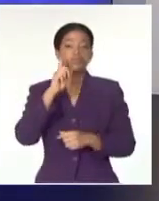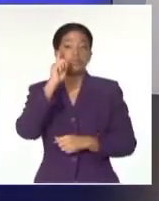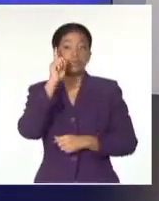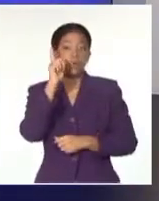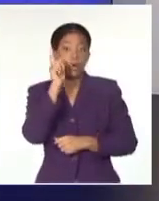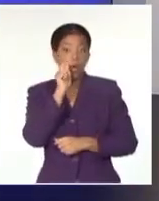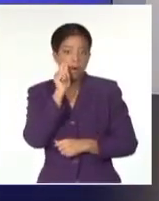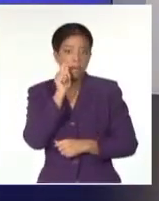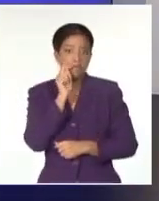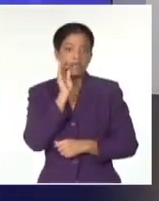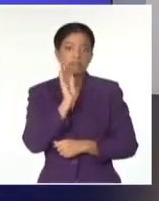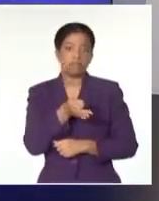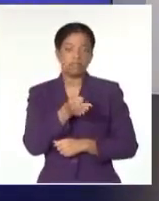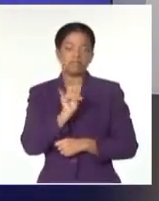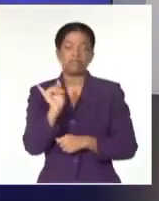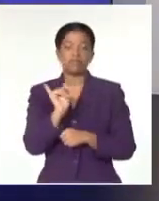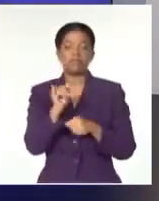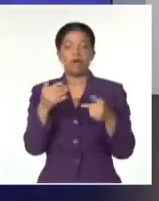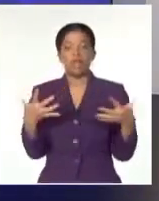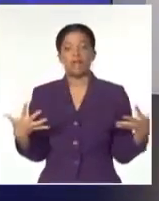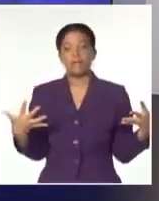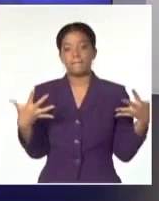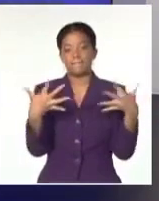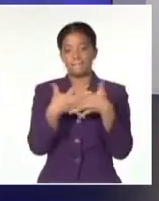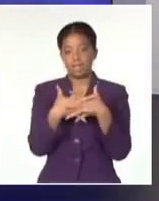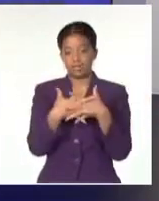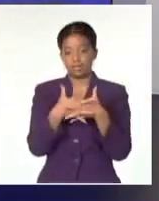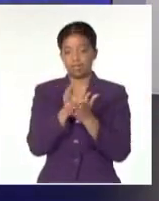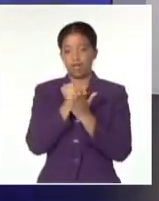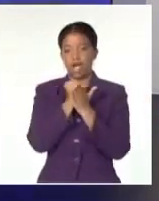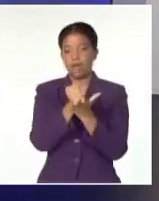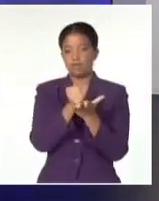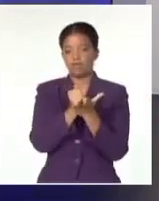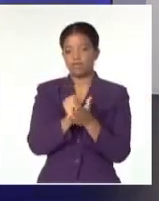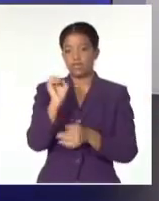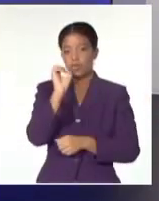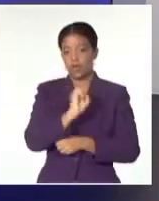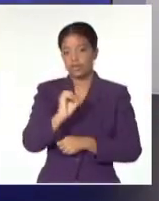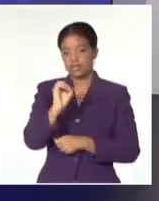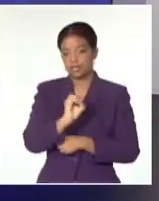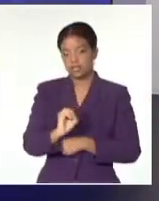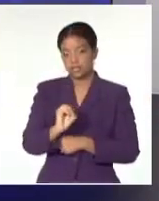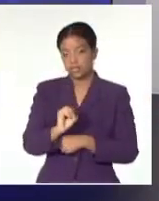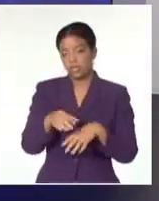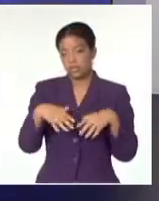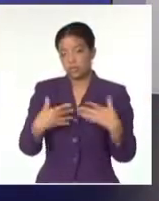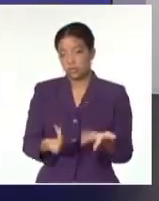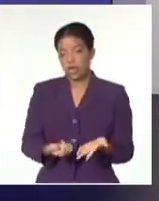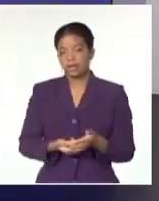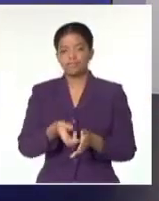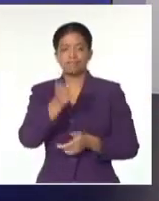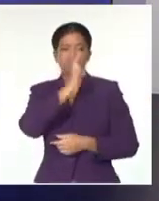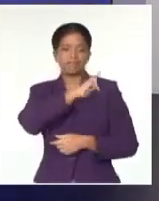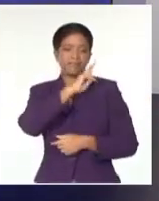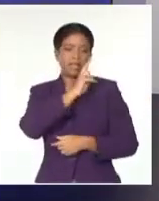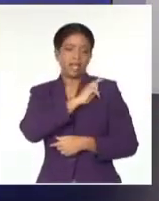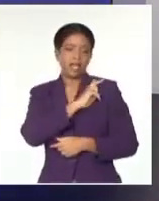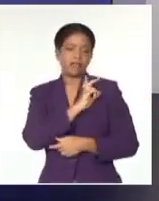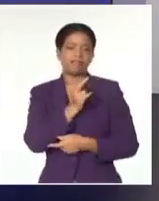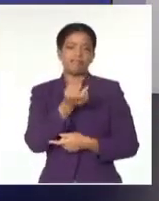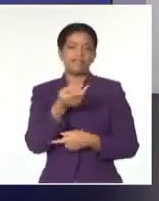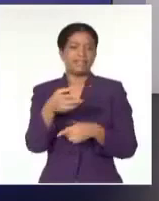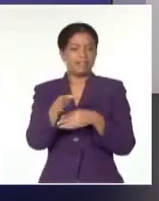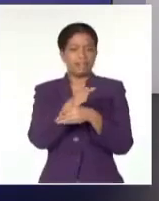poco, ha mantenido vínculos y ha aportado recursos a organizaciones terroristas como Alfa 66 y Comandos L.